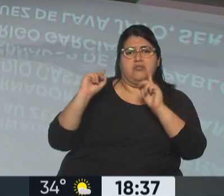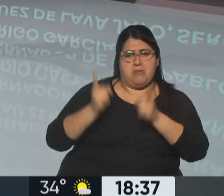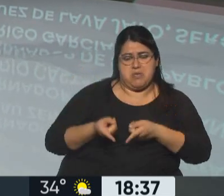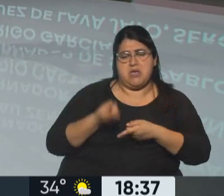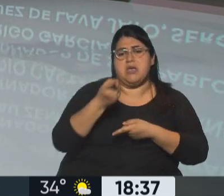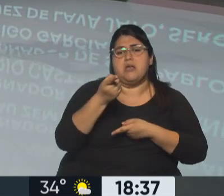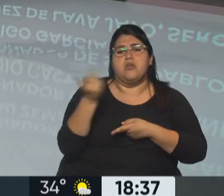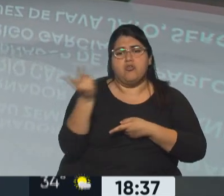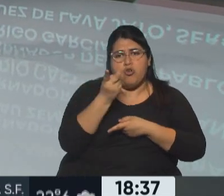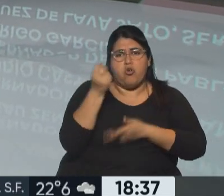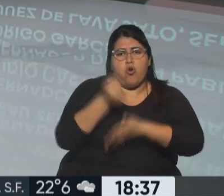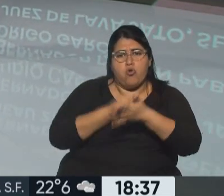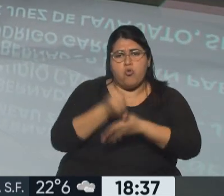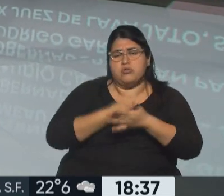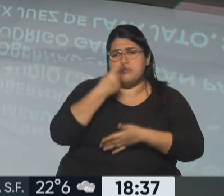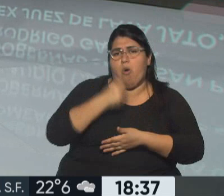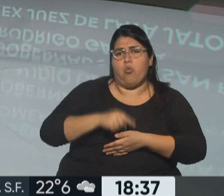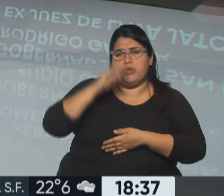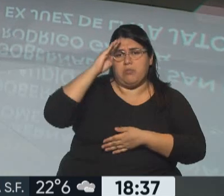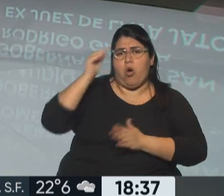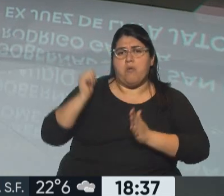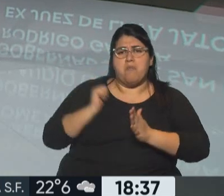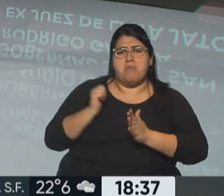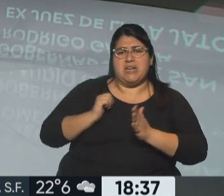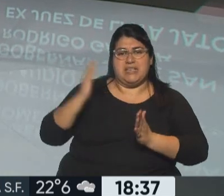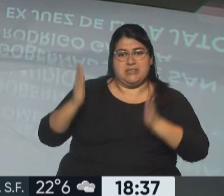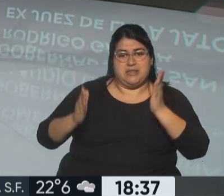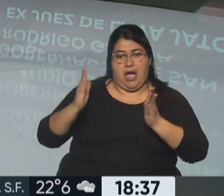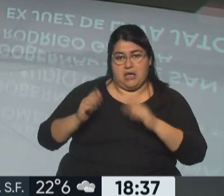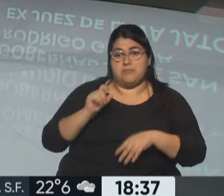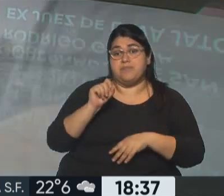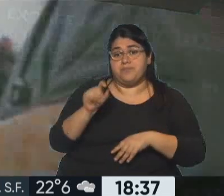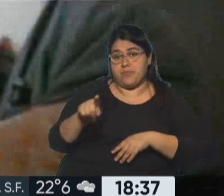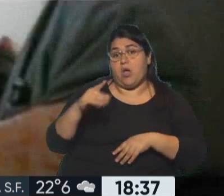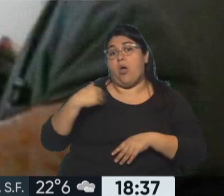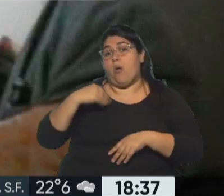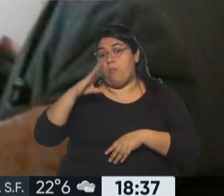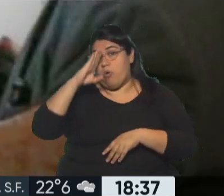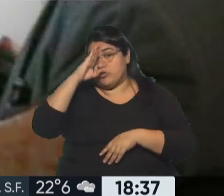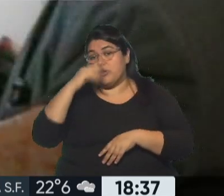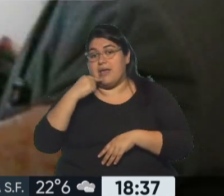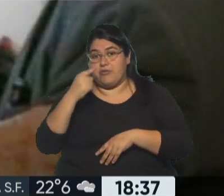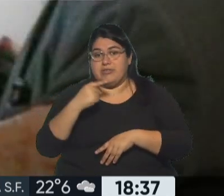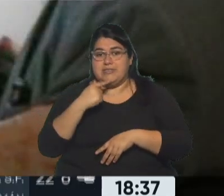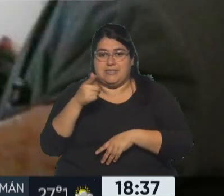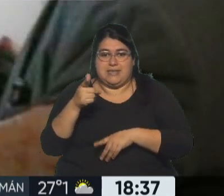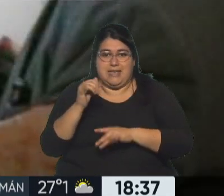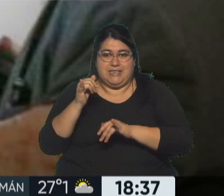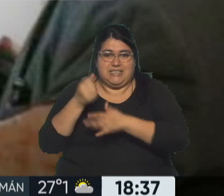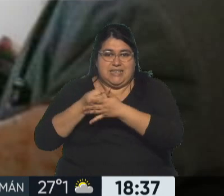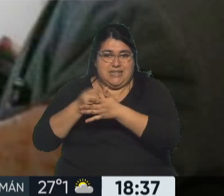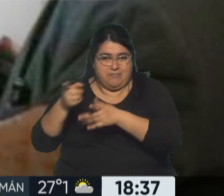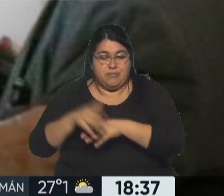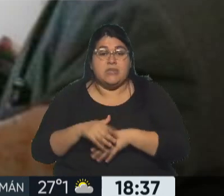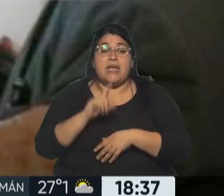como él habían luchado contra la última dictadura, en una clara señal con un Bolsonaro que reivindica, de hecho, la última dictadura. Y después si vemos el apoyo